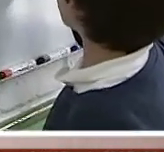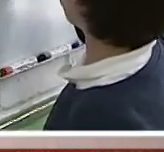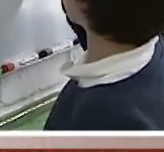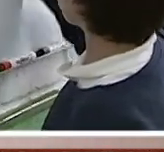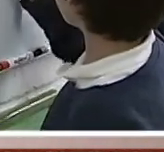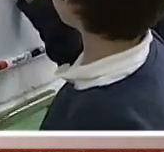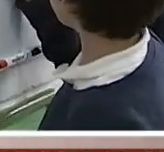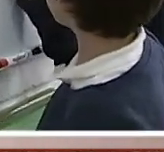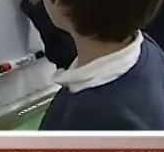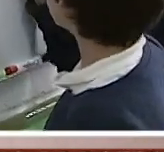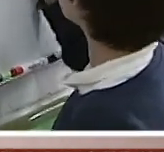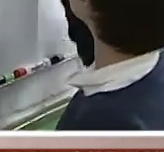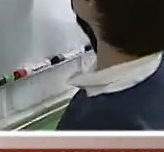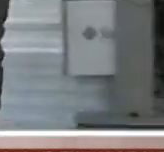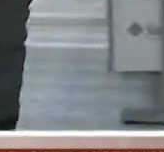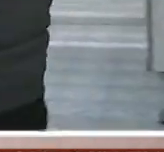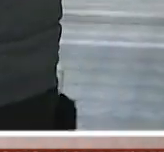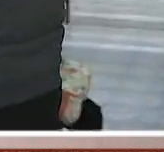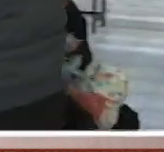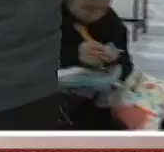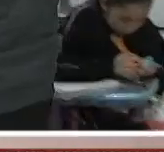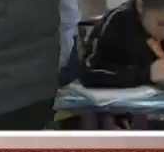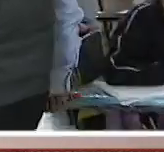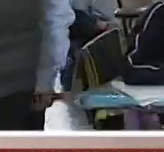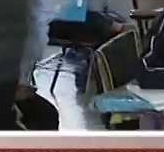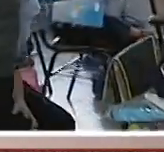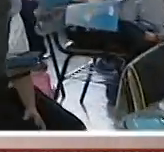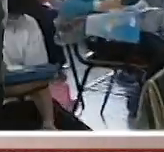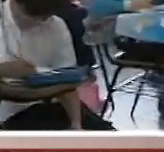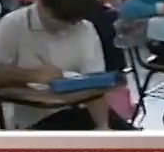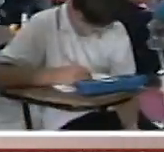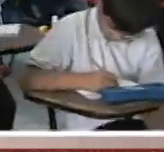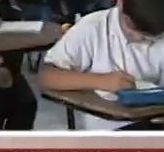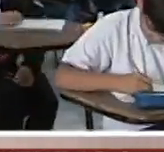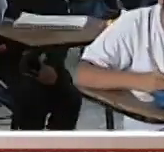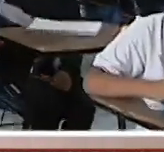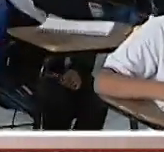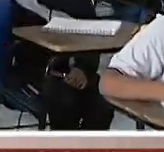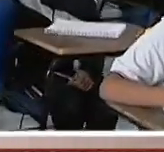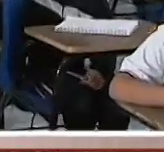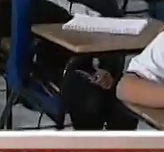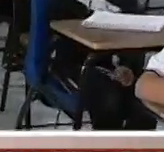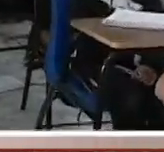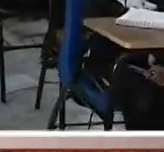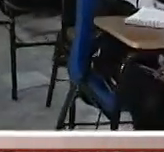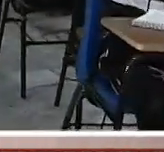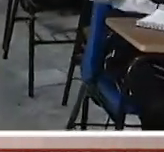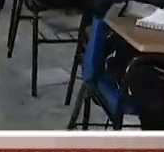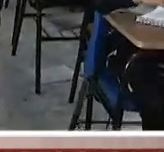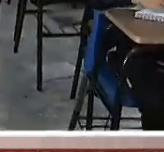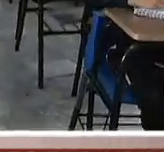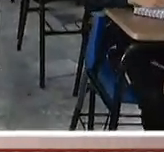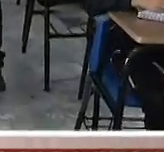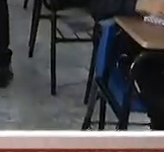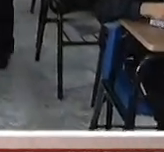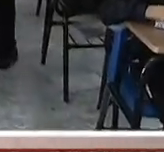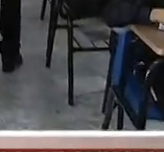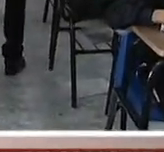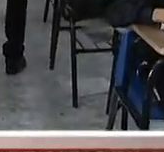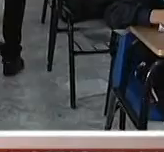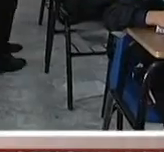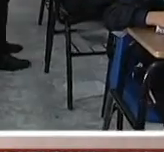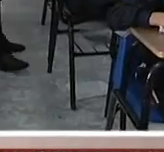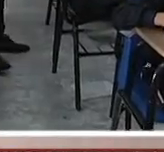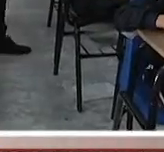lo que platicábamos hace un momento, los nervios del primer día y nadie mejor que una mamá para decirnos qué es lo que deben de hacer los